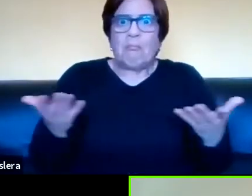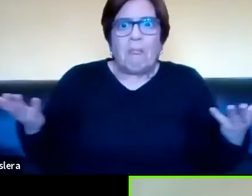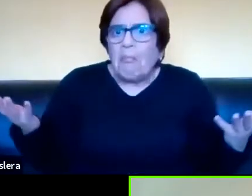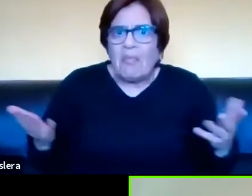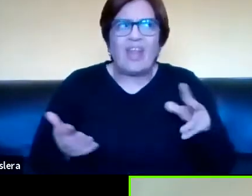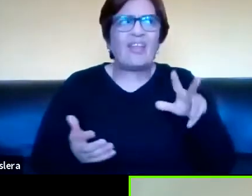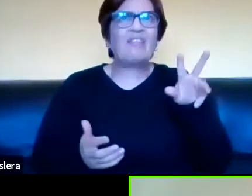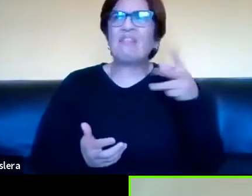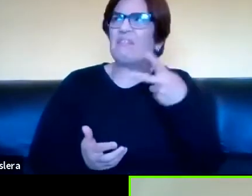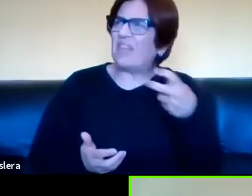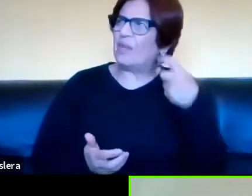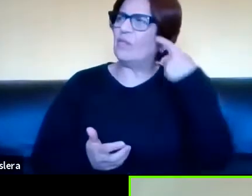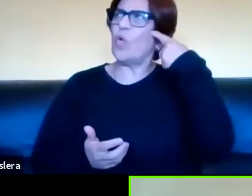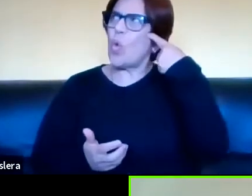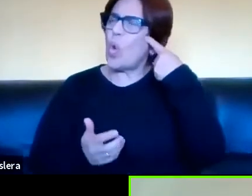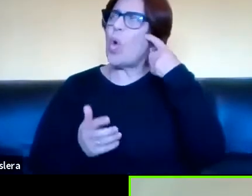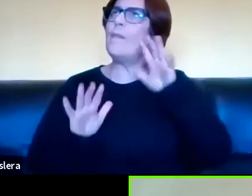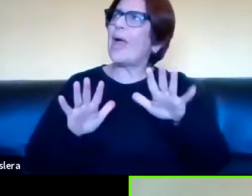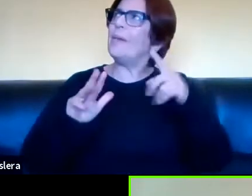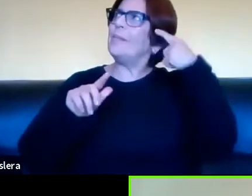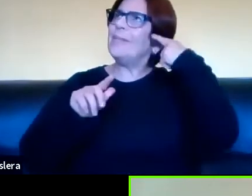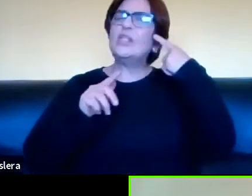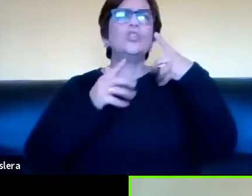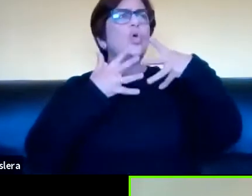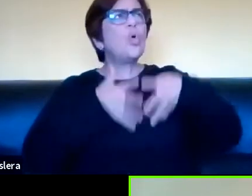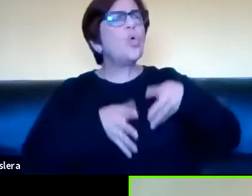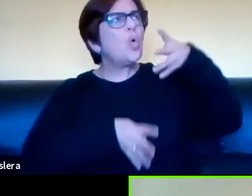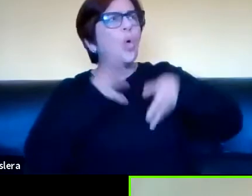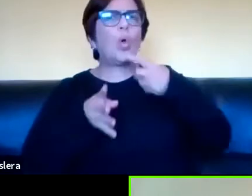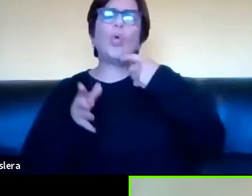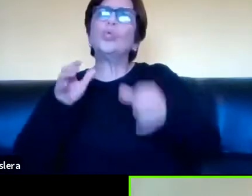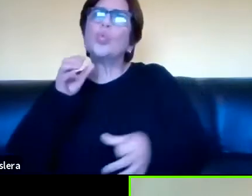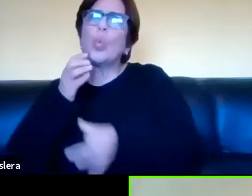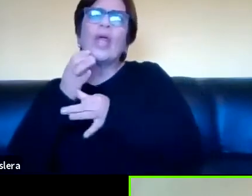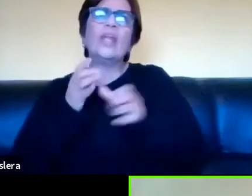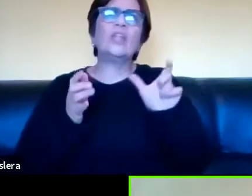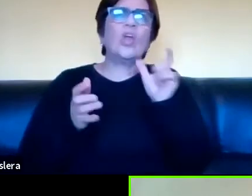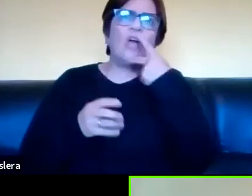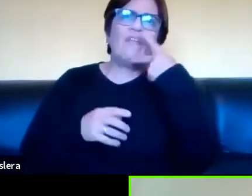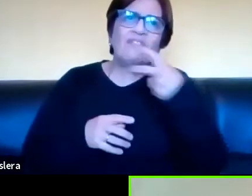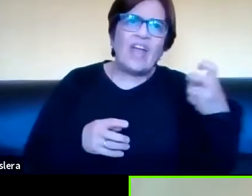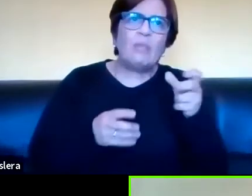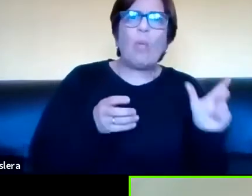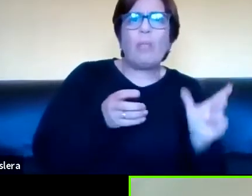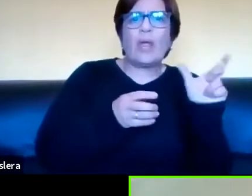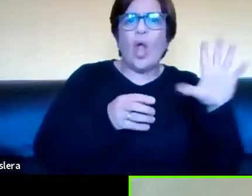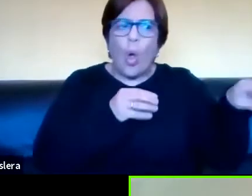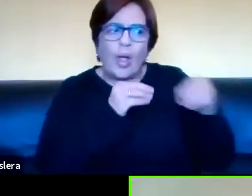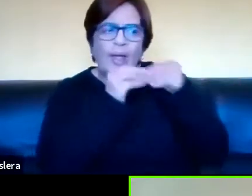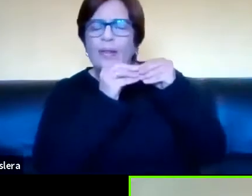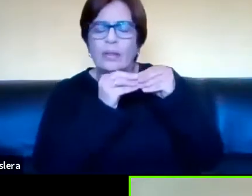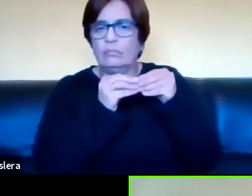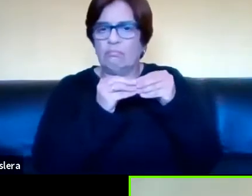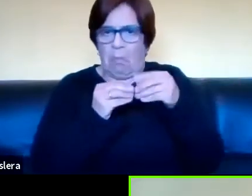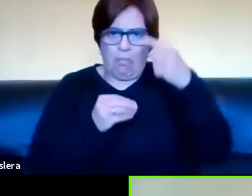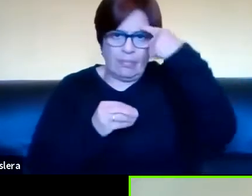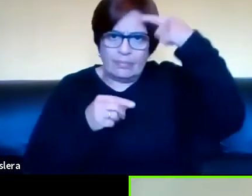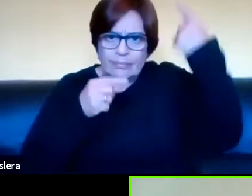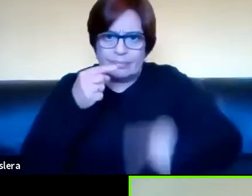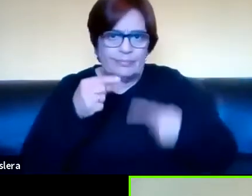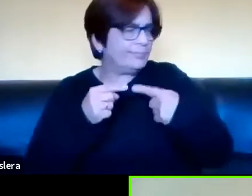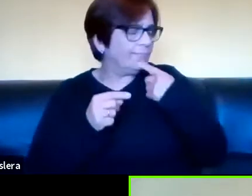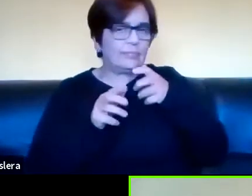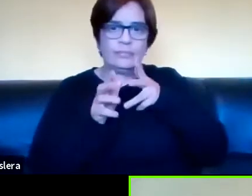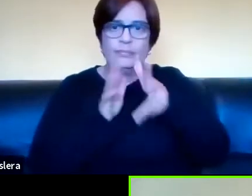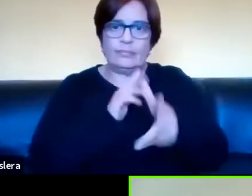verbo estoy usando. No lo puedo analizar, no lo puedo detener a analizar. Sujetos, verbos, predicados, objetos, preposiciones. No lo puedo porque es evanescente,